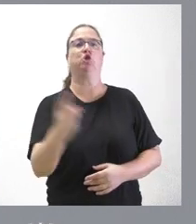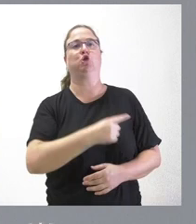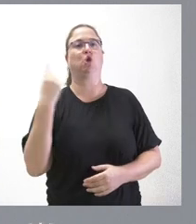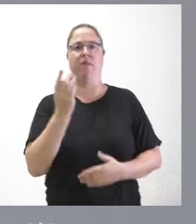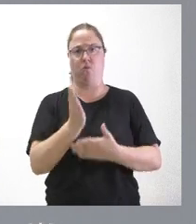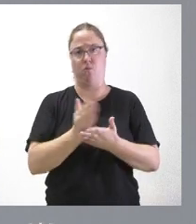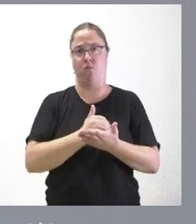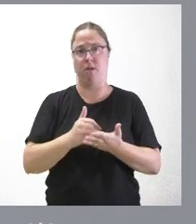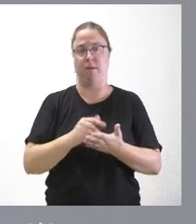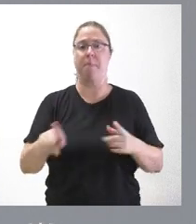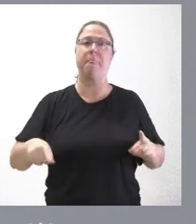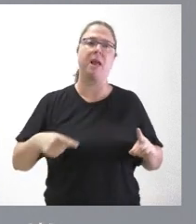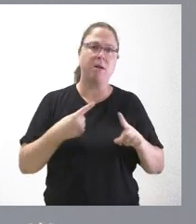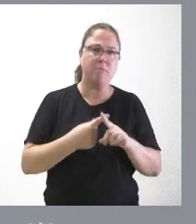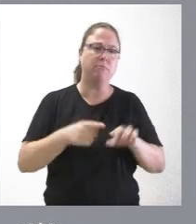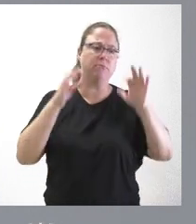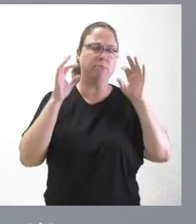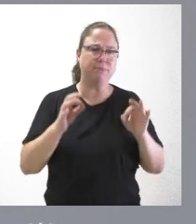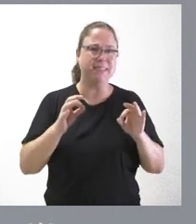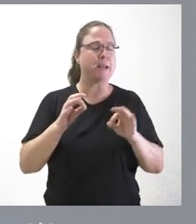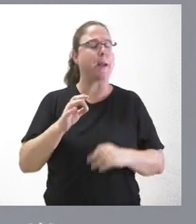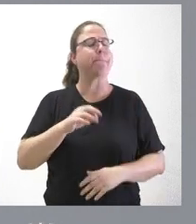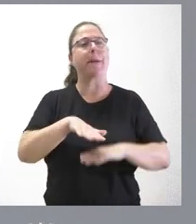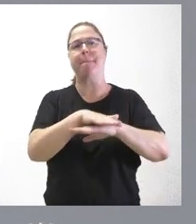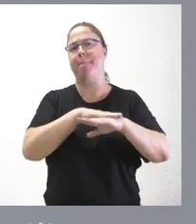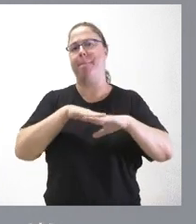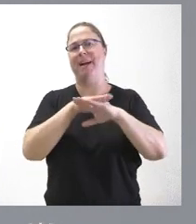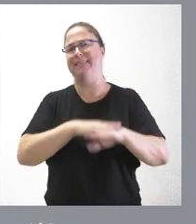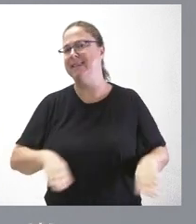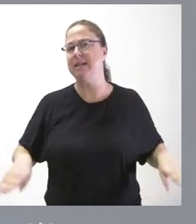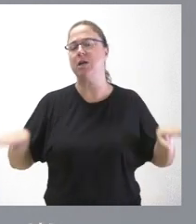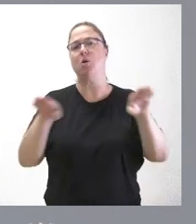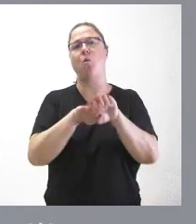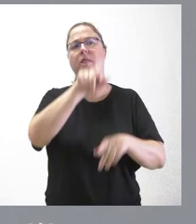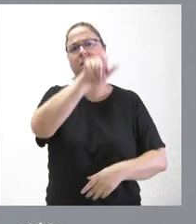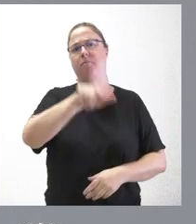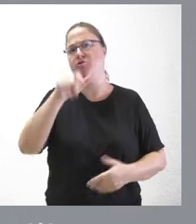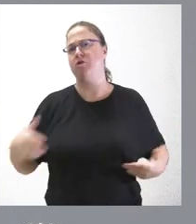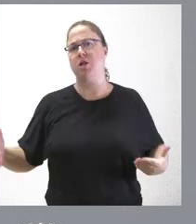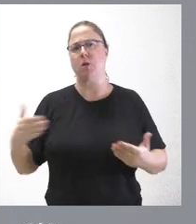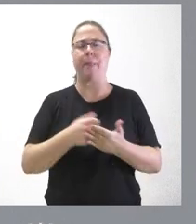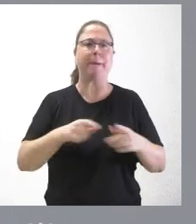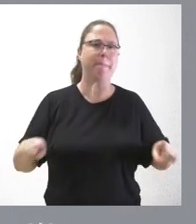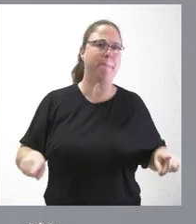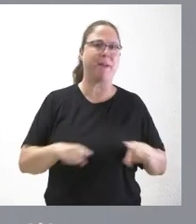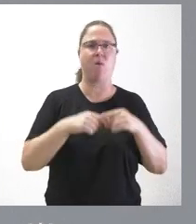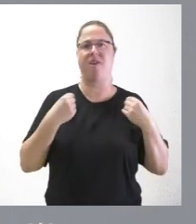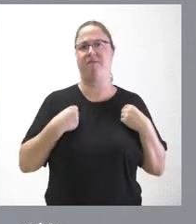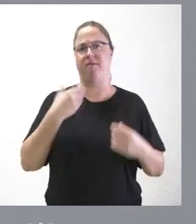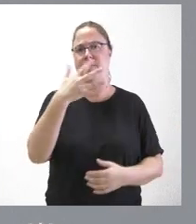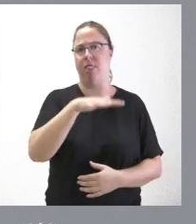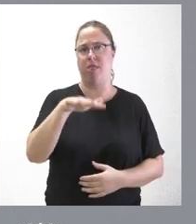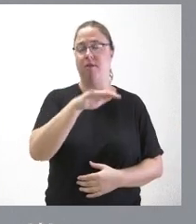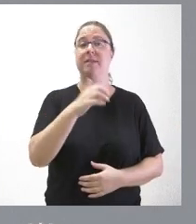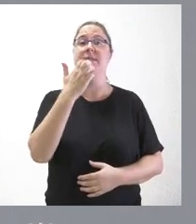autónomas y debe basarse siempre en un principio básico, que es la igualdad de todos los españoles, residan en la comunidad autónoma que resida. Si usted